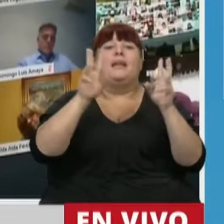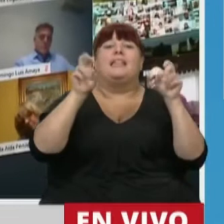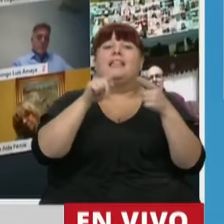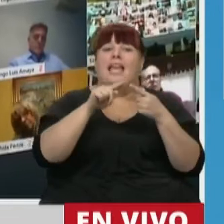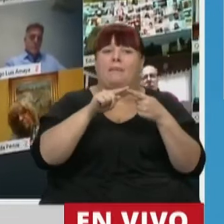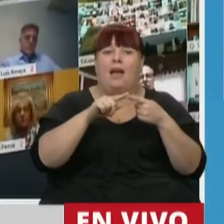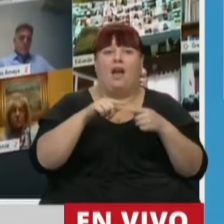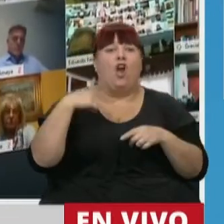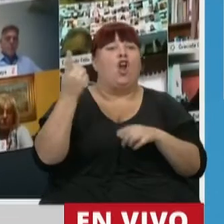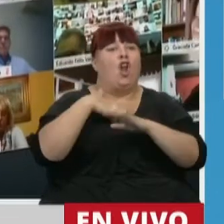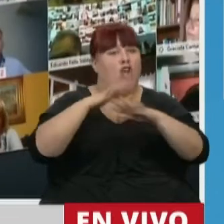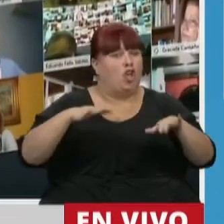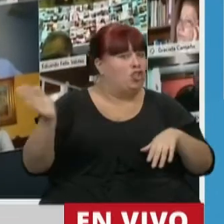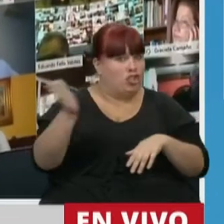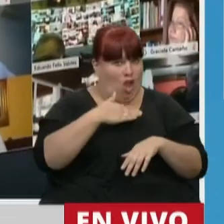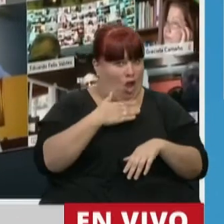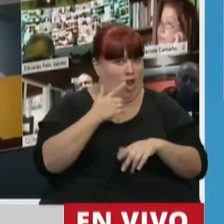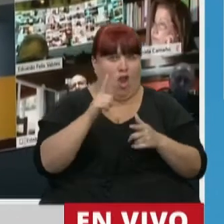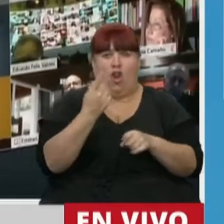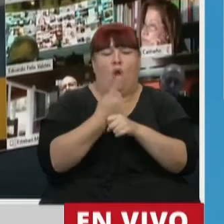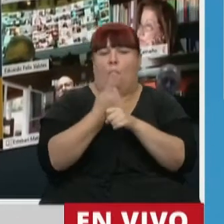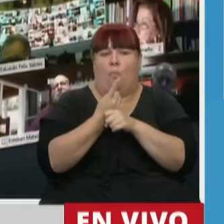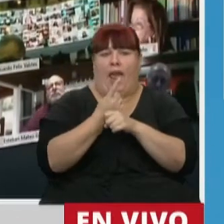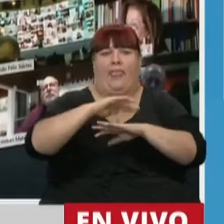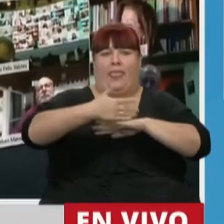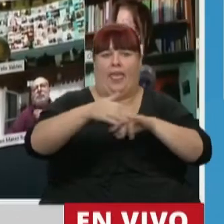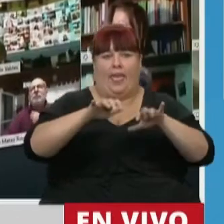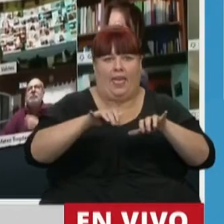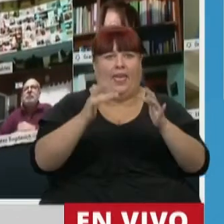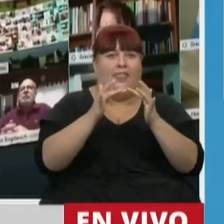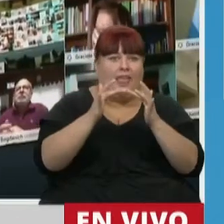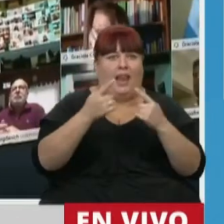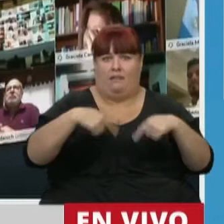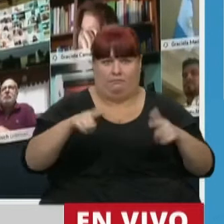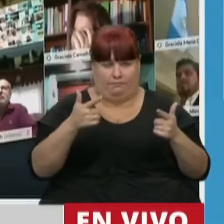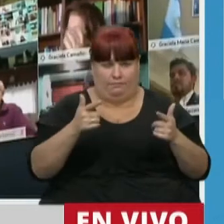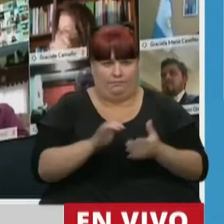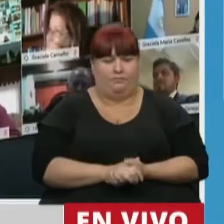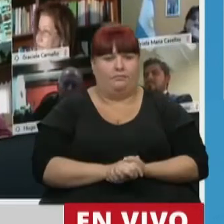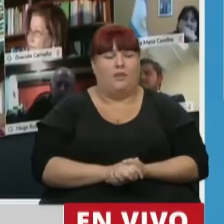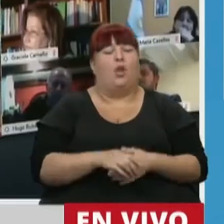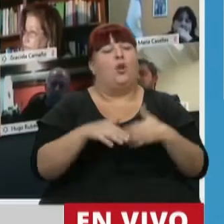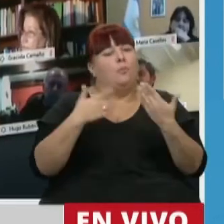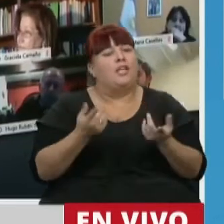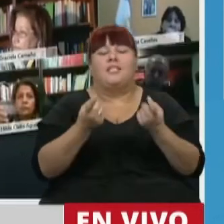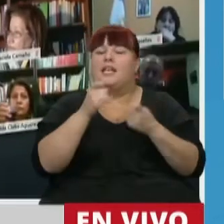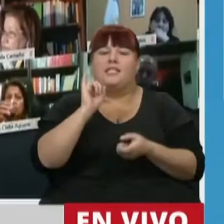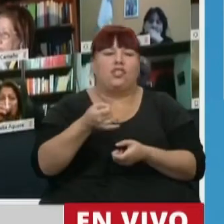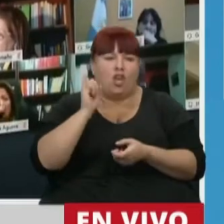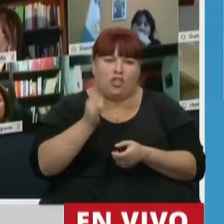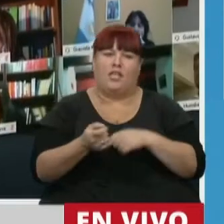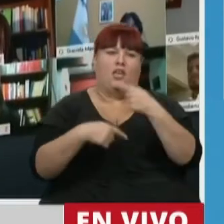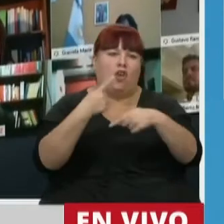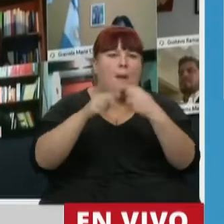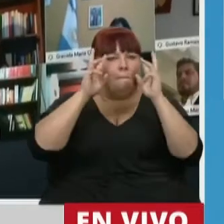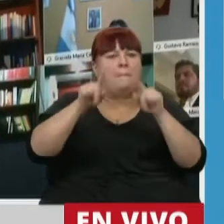que hoy no todos nuestros niños y niñas pueden tener herramientas para la educación virtual y tecnológica. Y por eso es necesario continuar